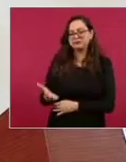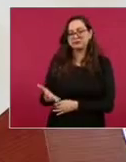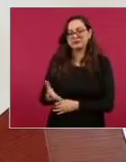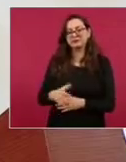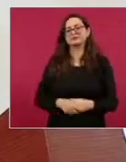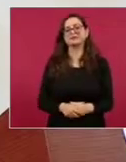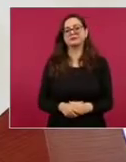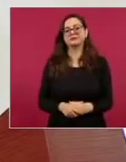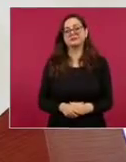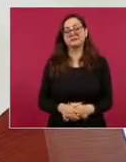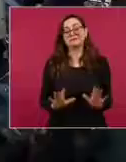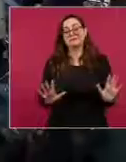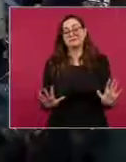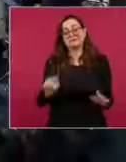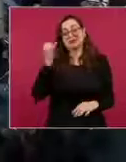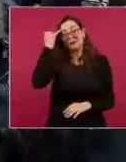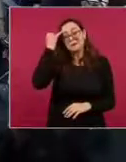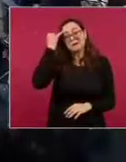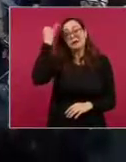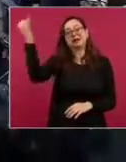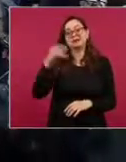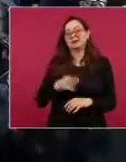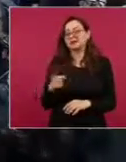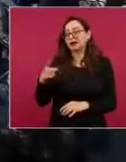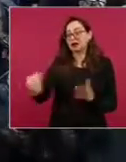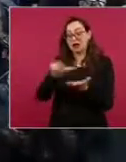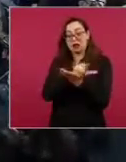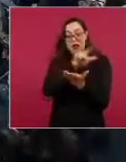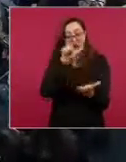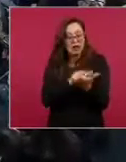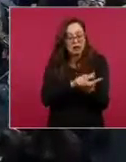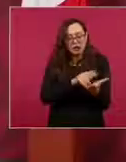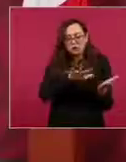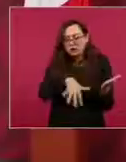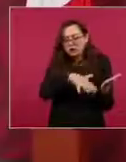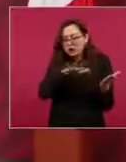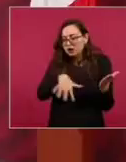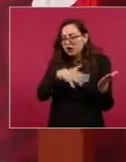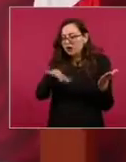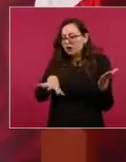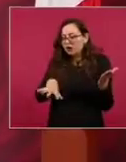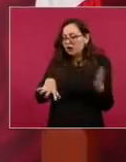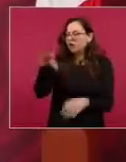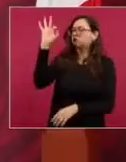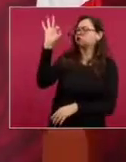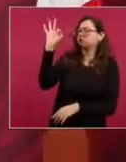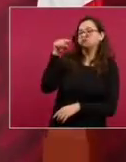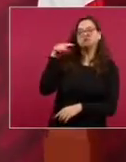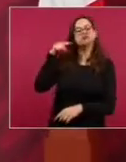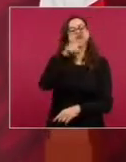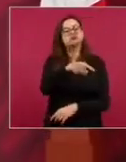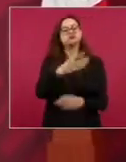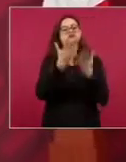precepto legal, incapacidad moral,